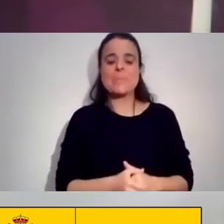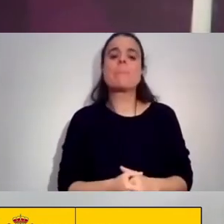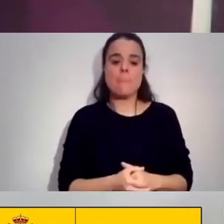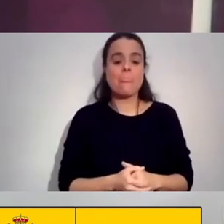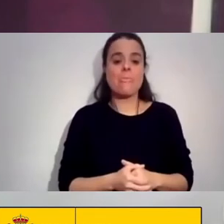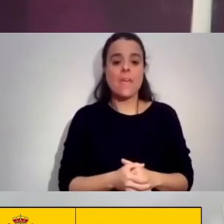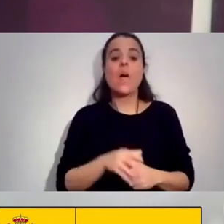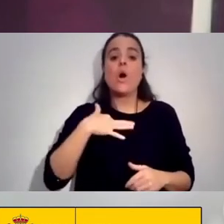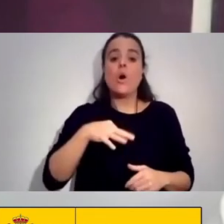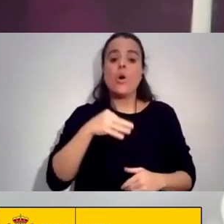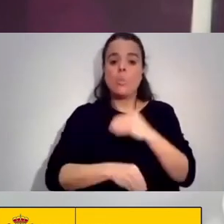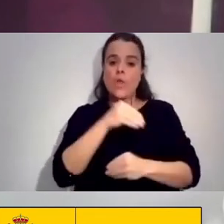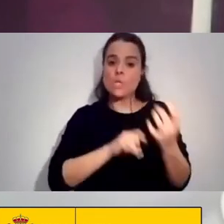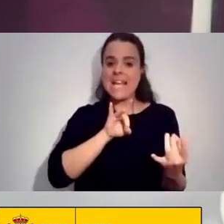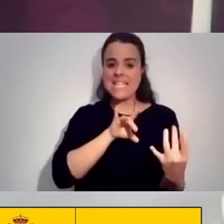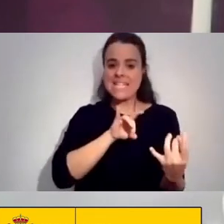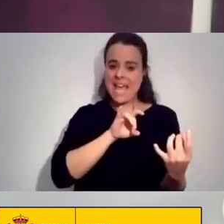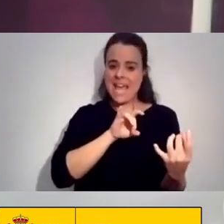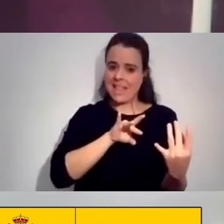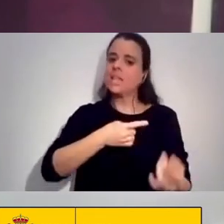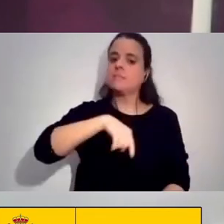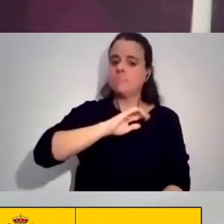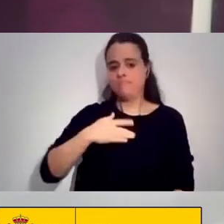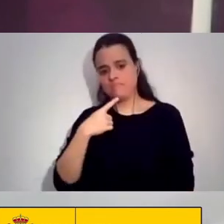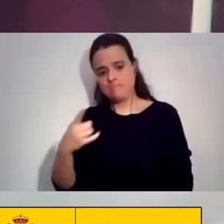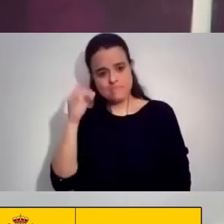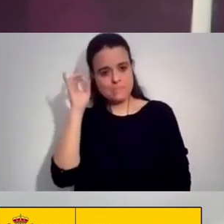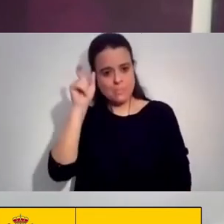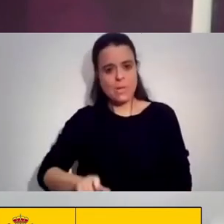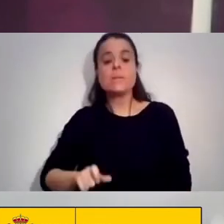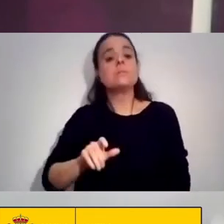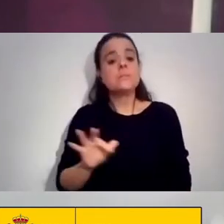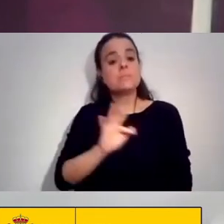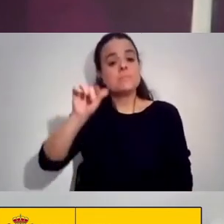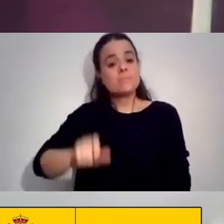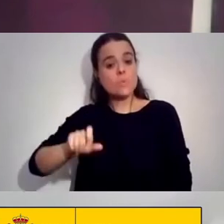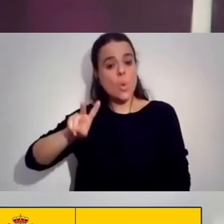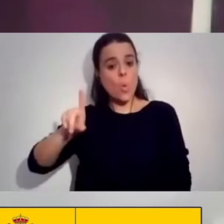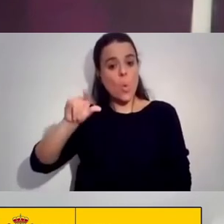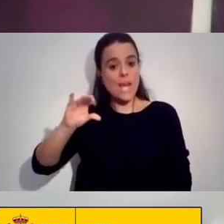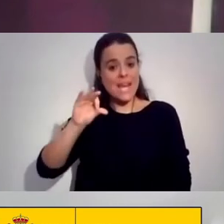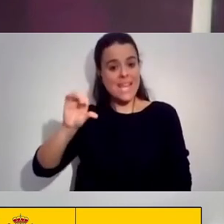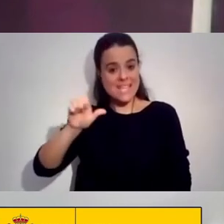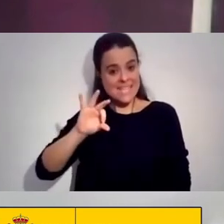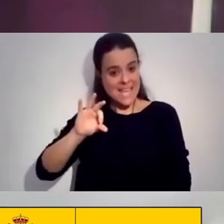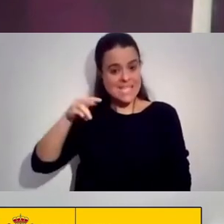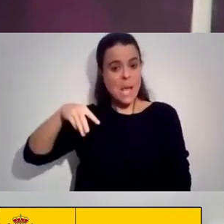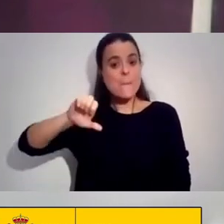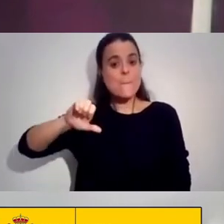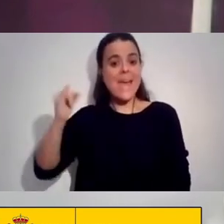Formular A Las Ponentes Pues Ya Sin Más Preámbulos Les Dejo Con Ulises Mejías Que Como He Mencionado Antes Es Un